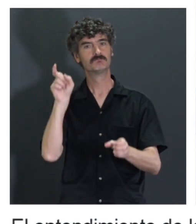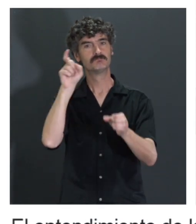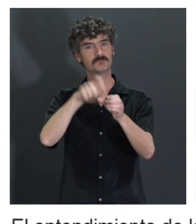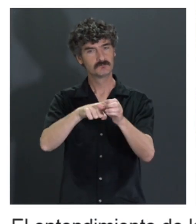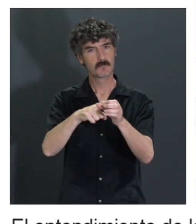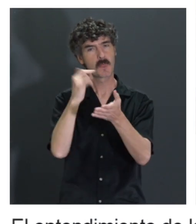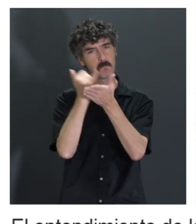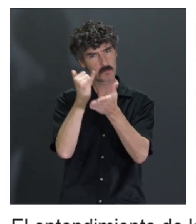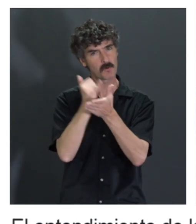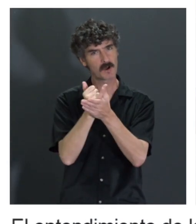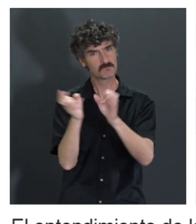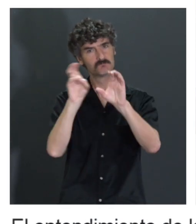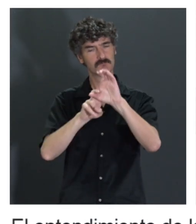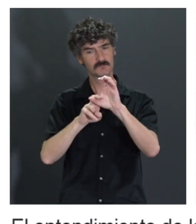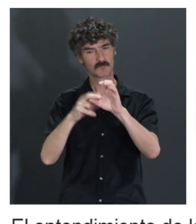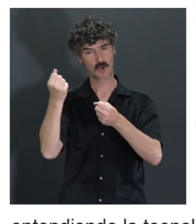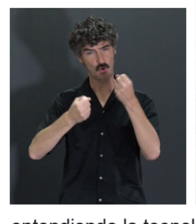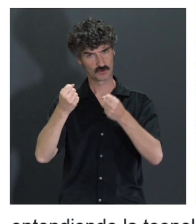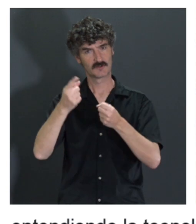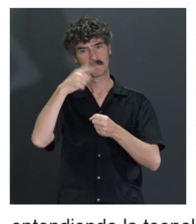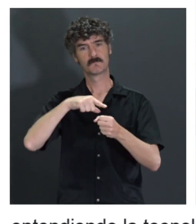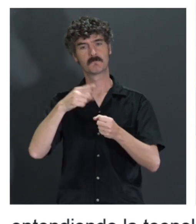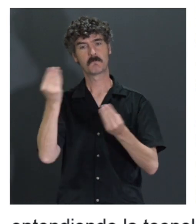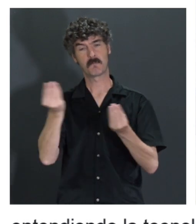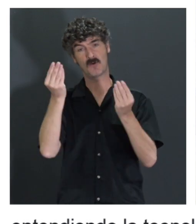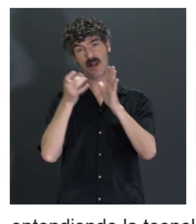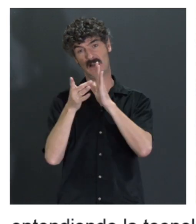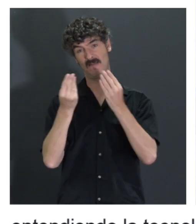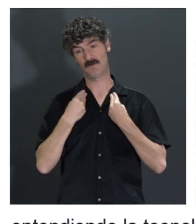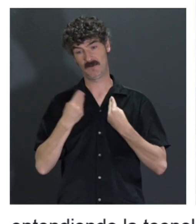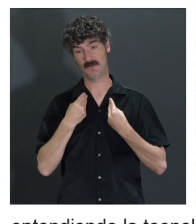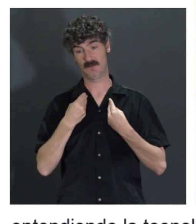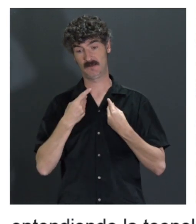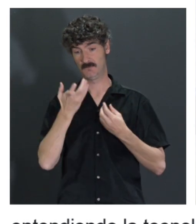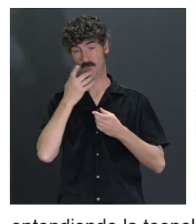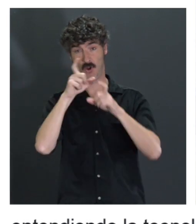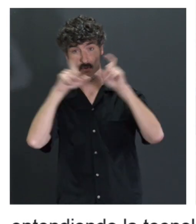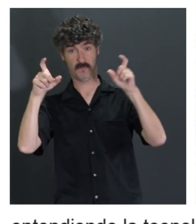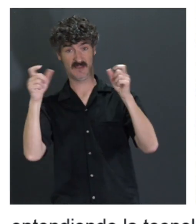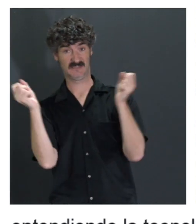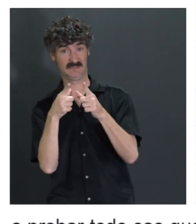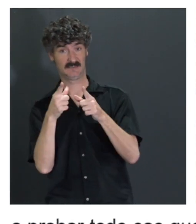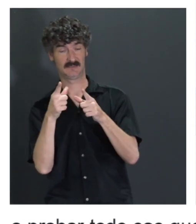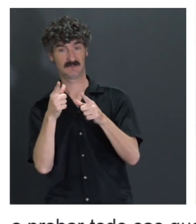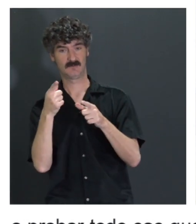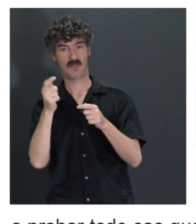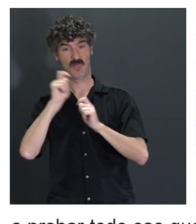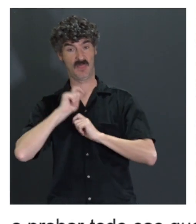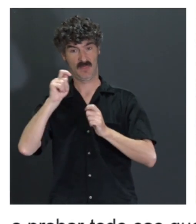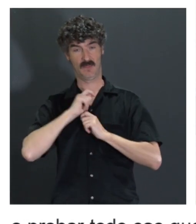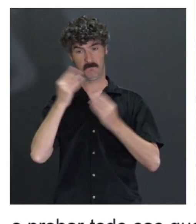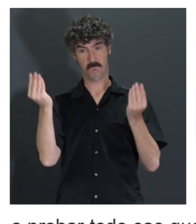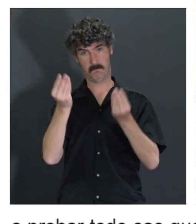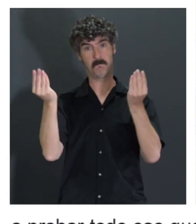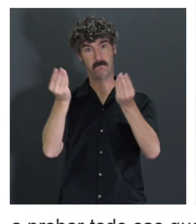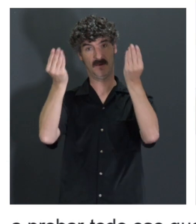funcionalidades que nos están mejorando la calidad de vida. de las compañías de aseguradoras a mayor automatización mejores primas te dan. Entonces, al